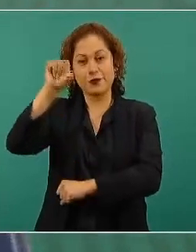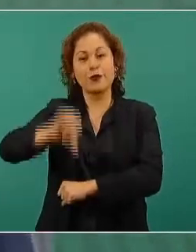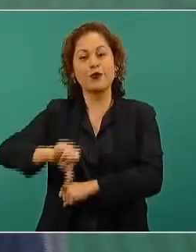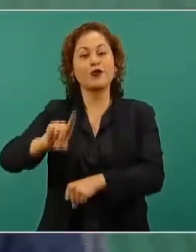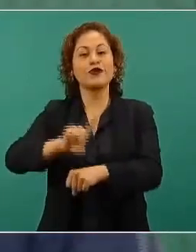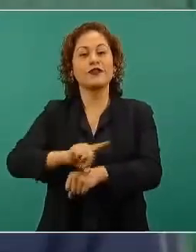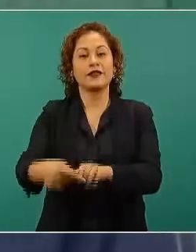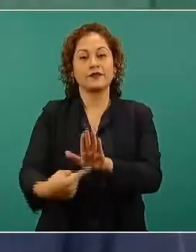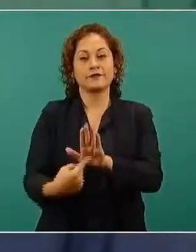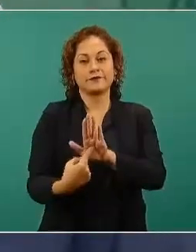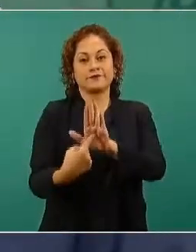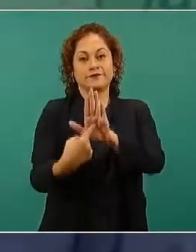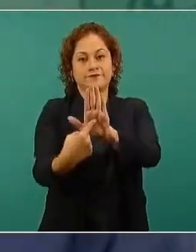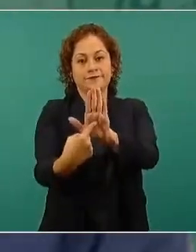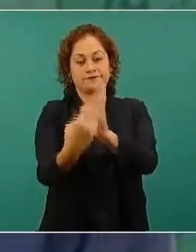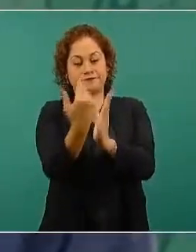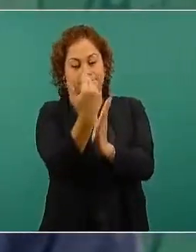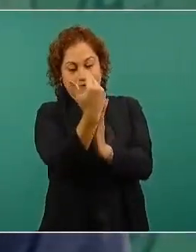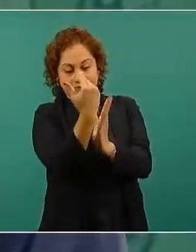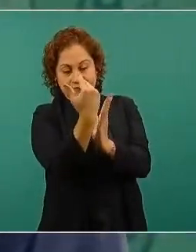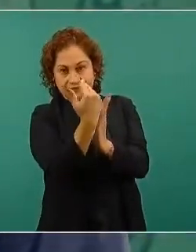a detalle